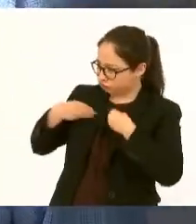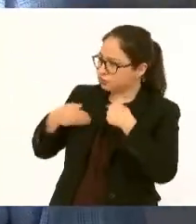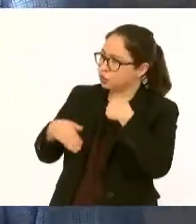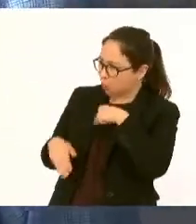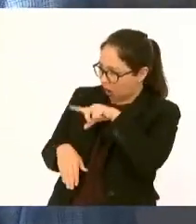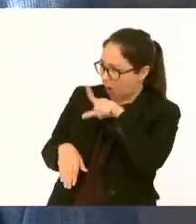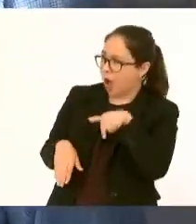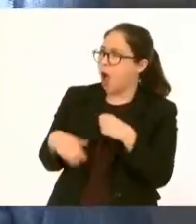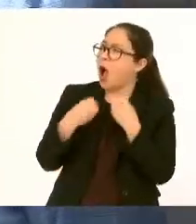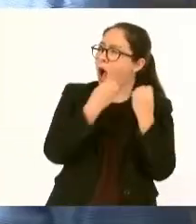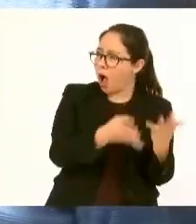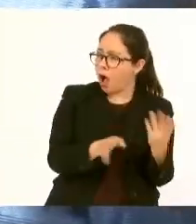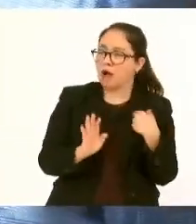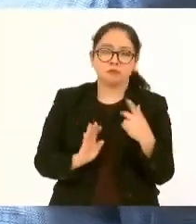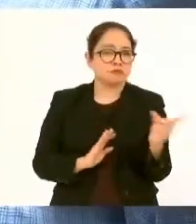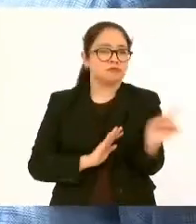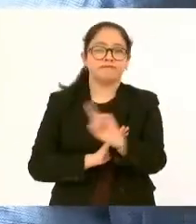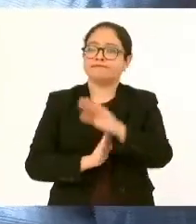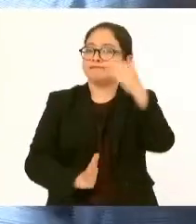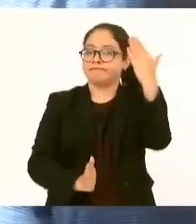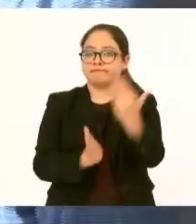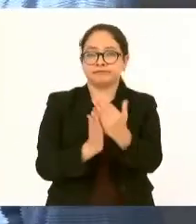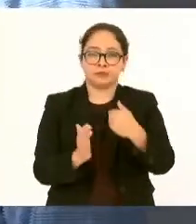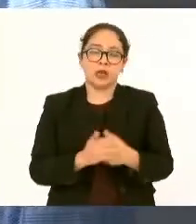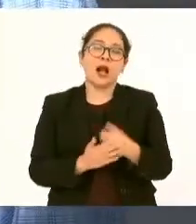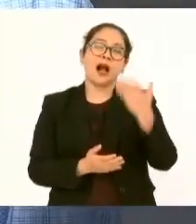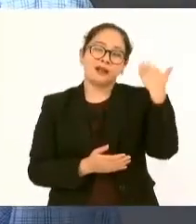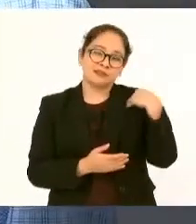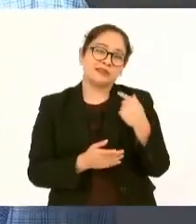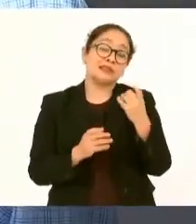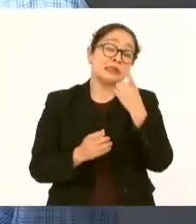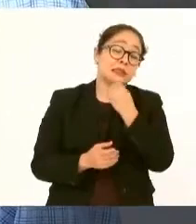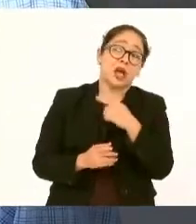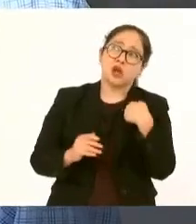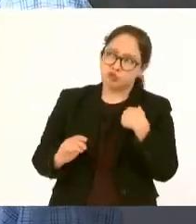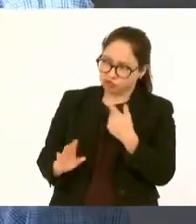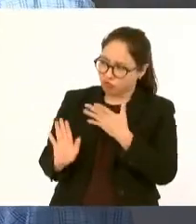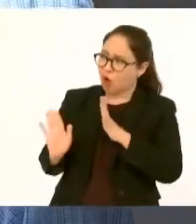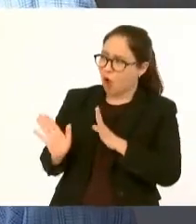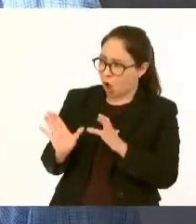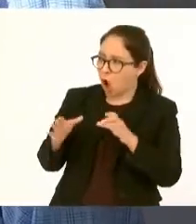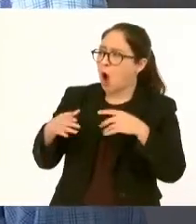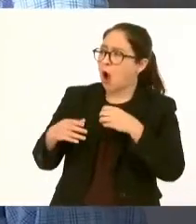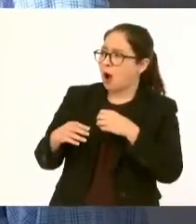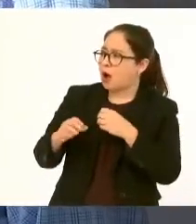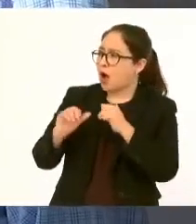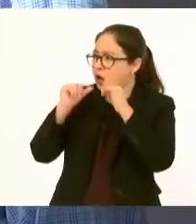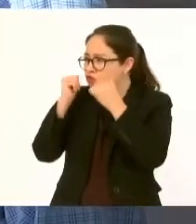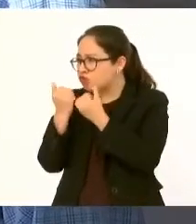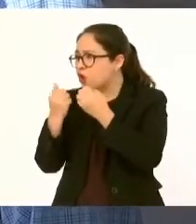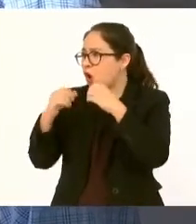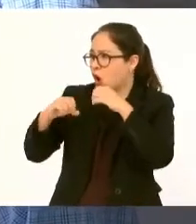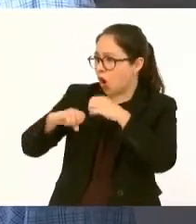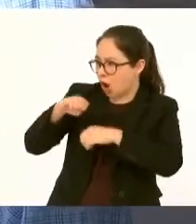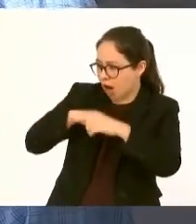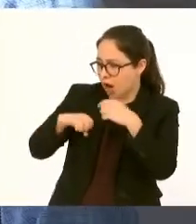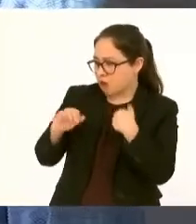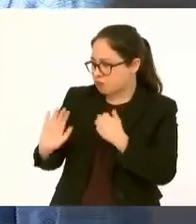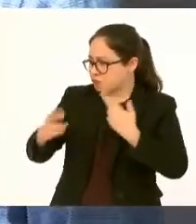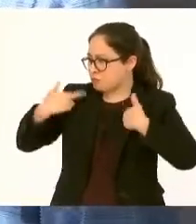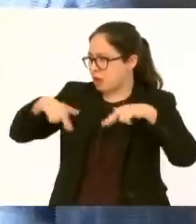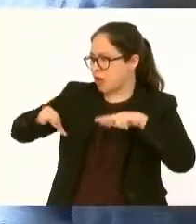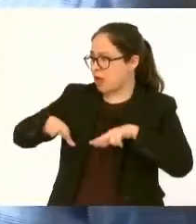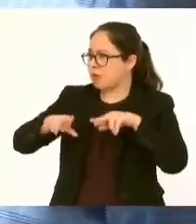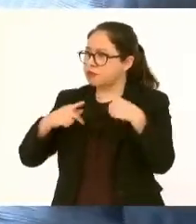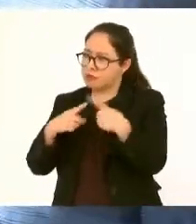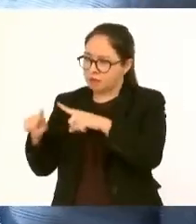campesina Emiliano Zapata o soy de la organización popular Heriberto O